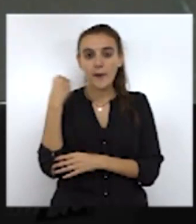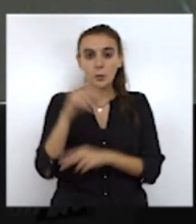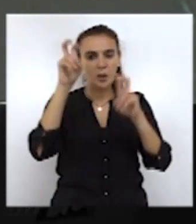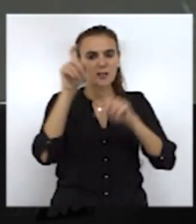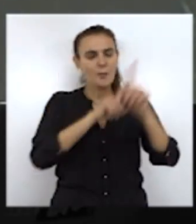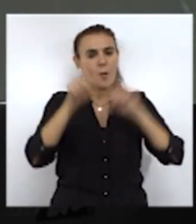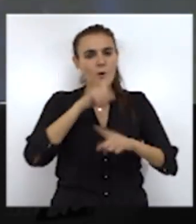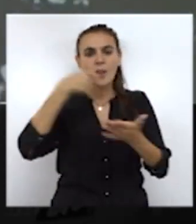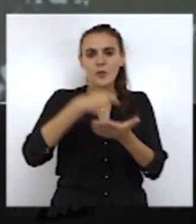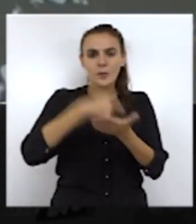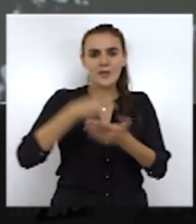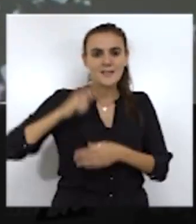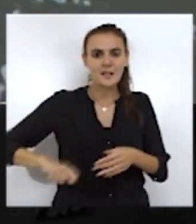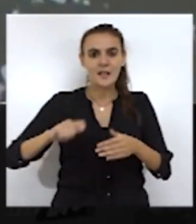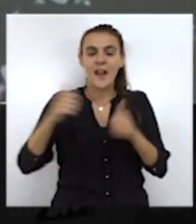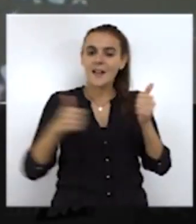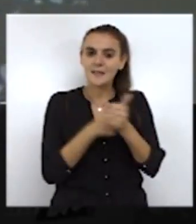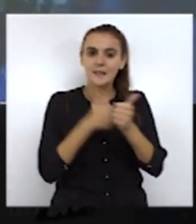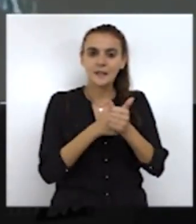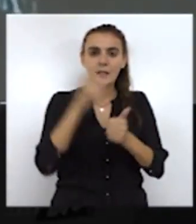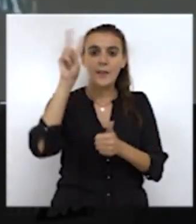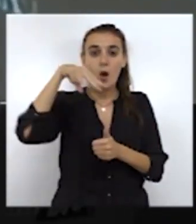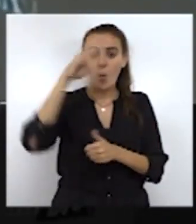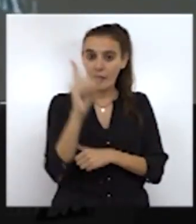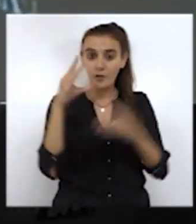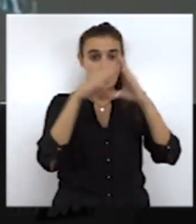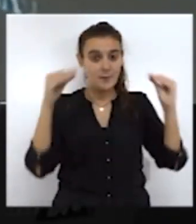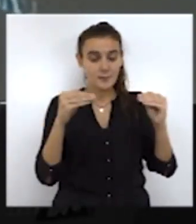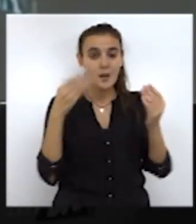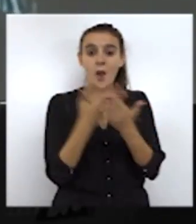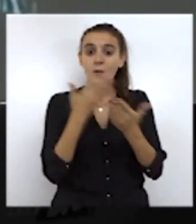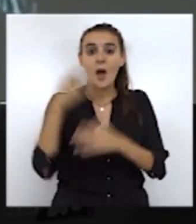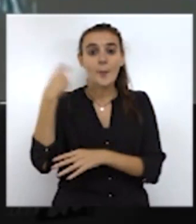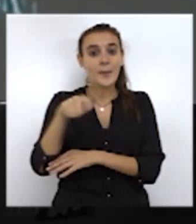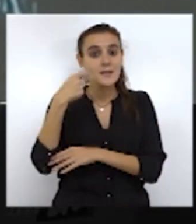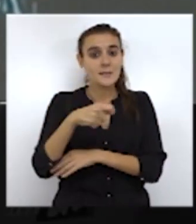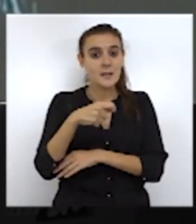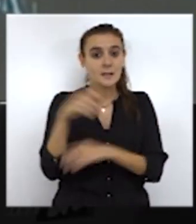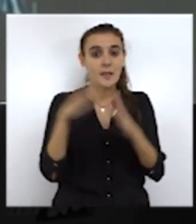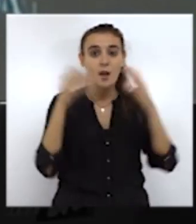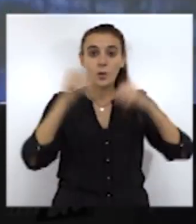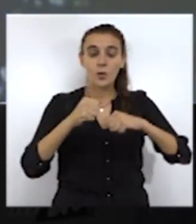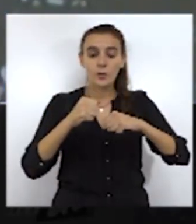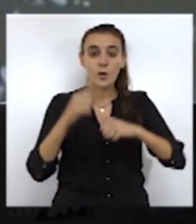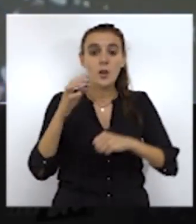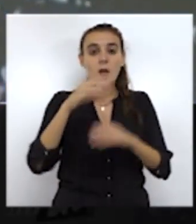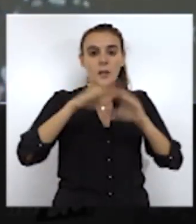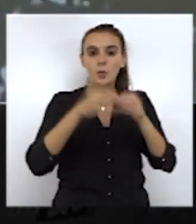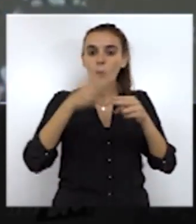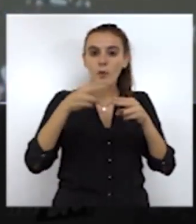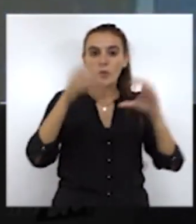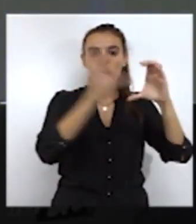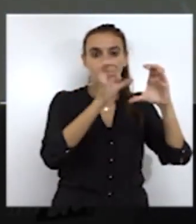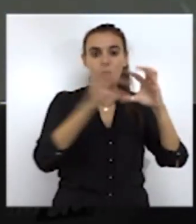la polémica acerca de las retribuciones al secretario de la UNED y sobre la que se manifestaban tanto la presidenta del consorcio de la UNED así como los